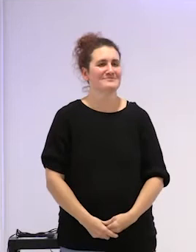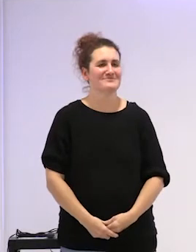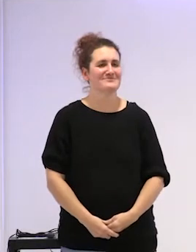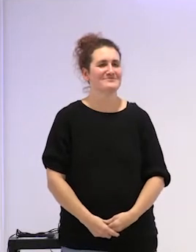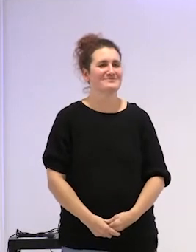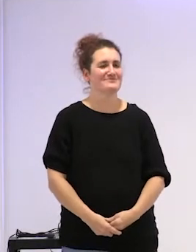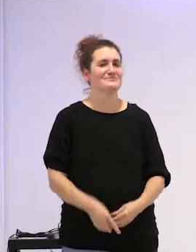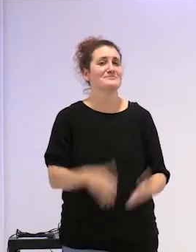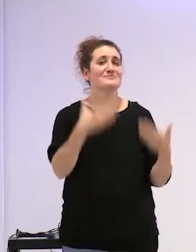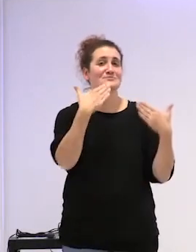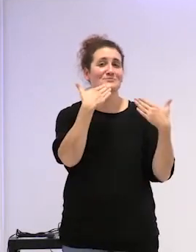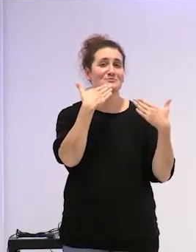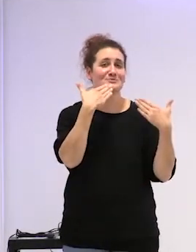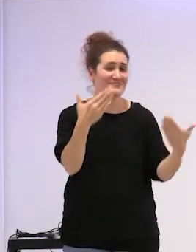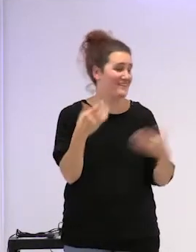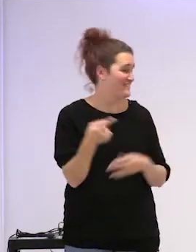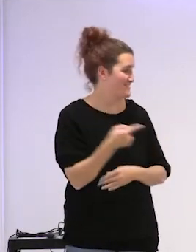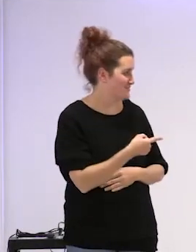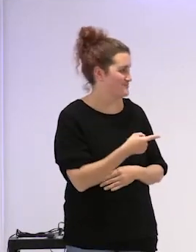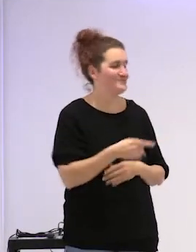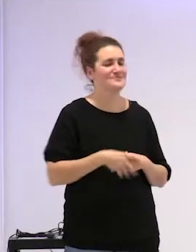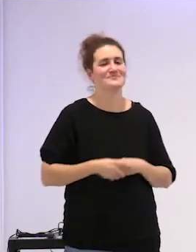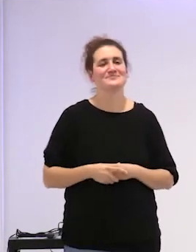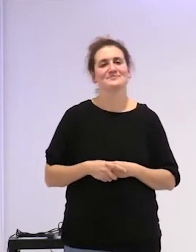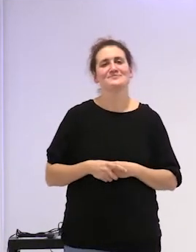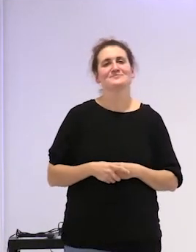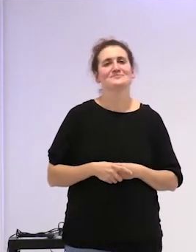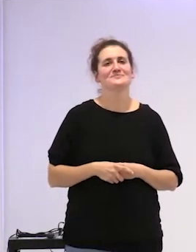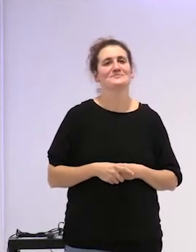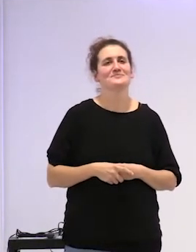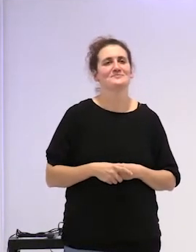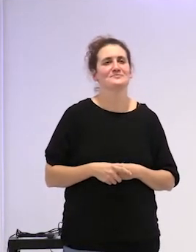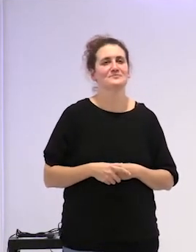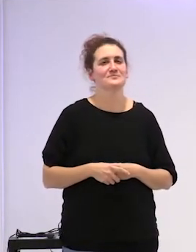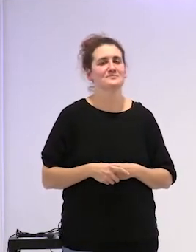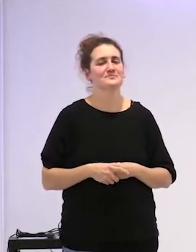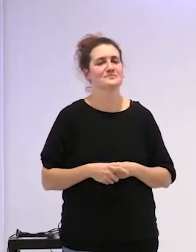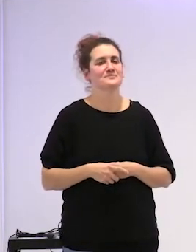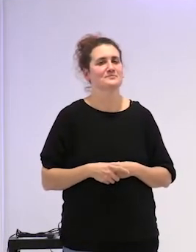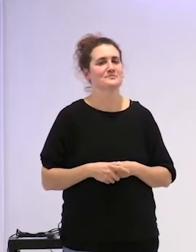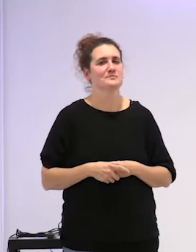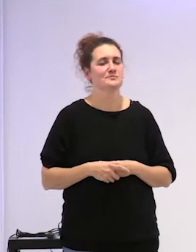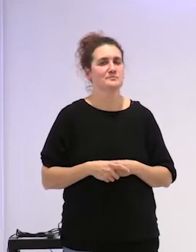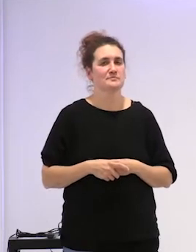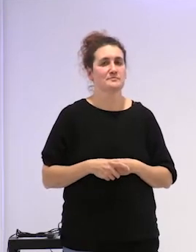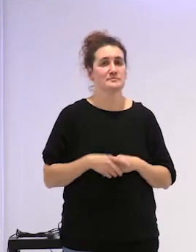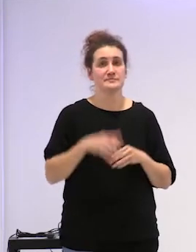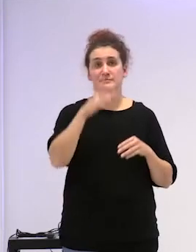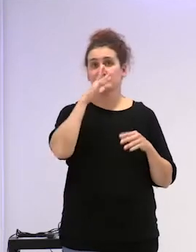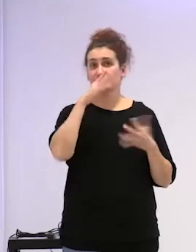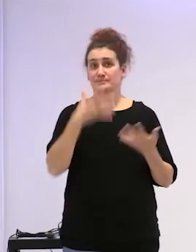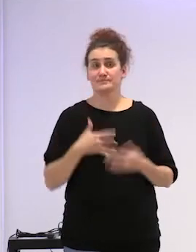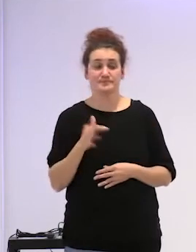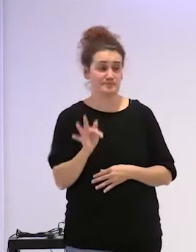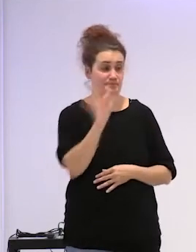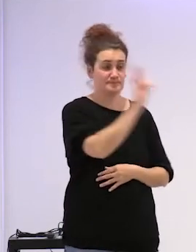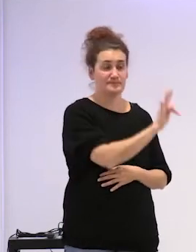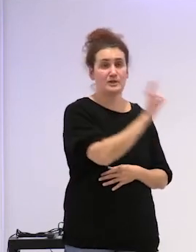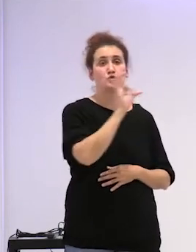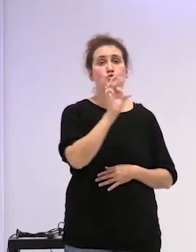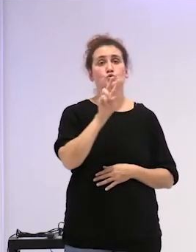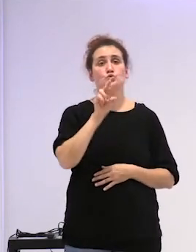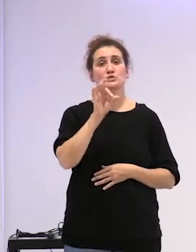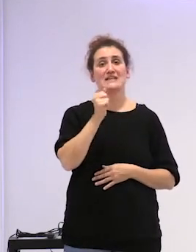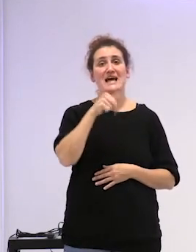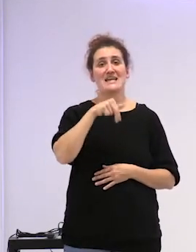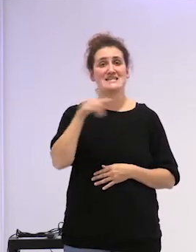muchas gracias a ti Norma yo muy sugerente bien pues ahora vamos a pasar la palabra a Susana Minguel